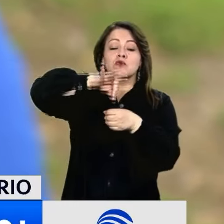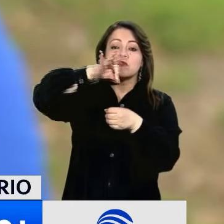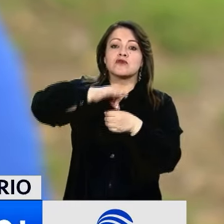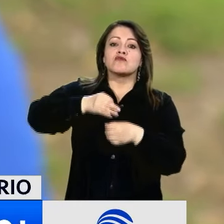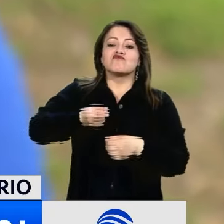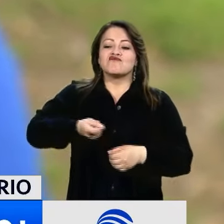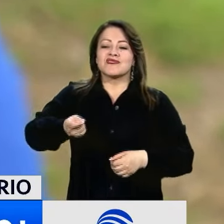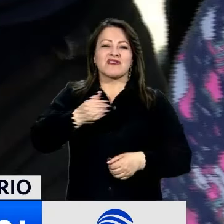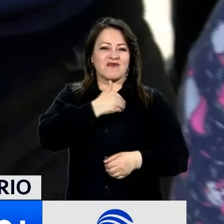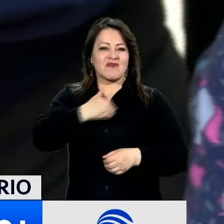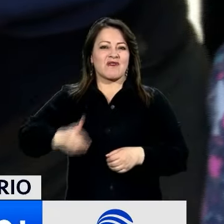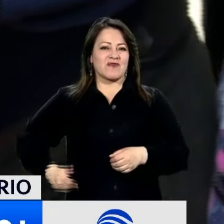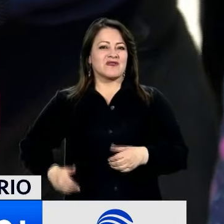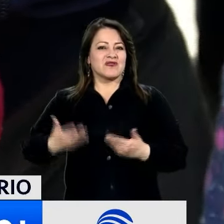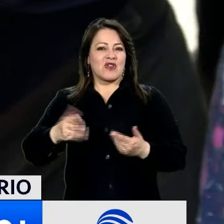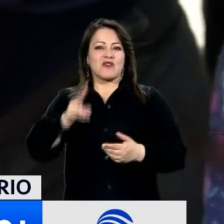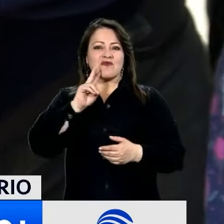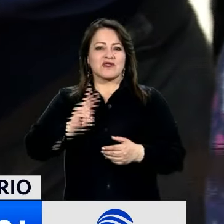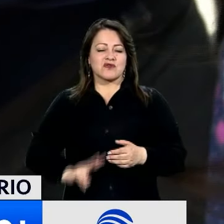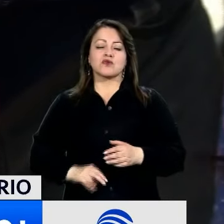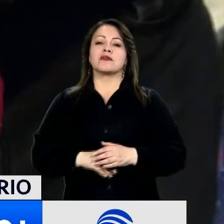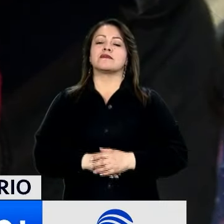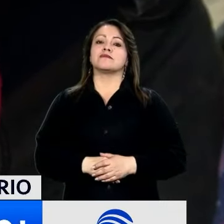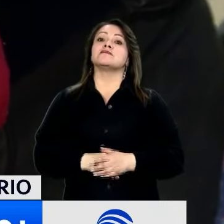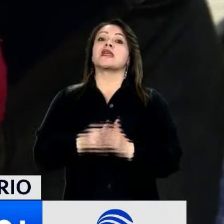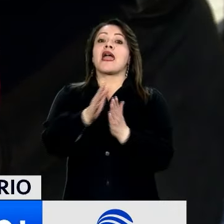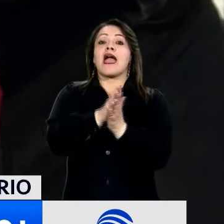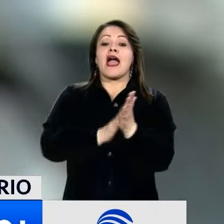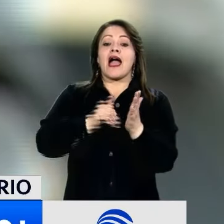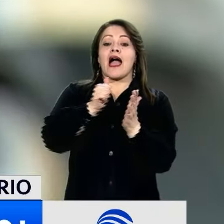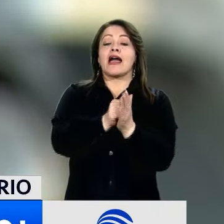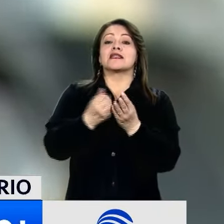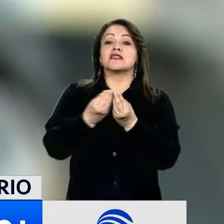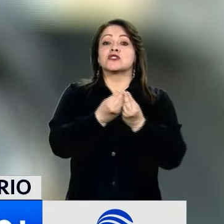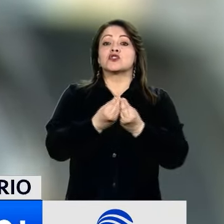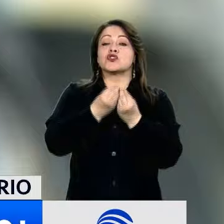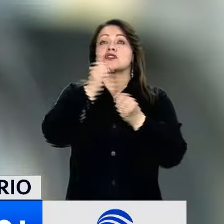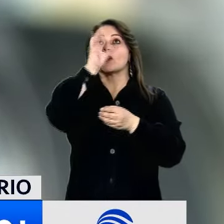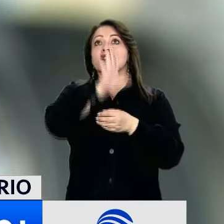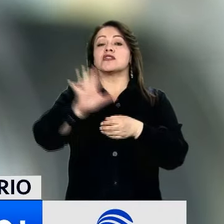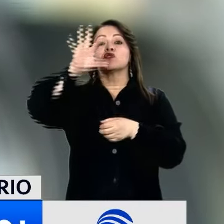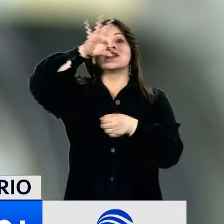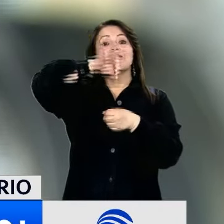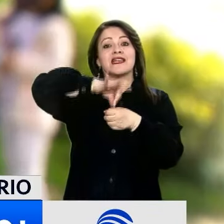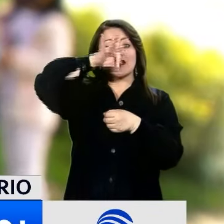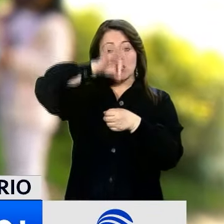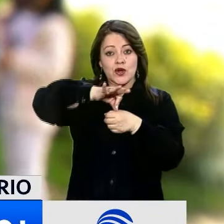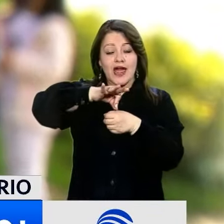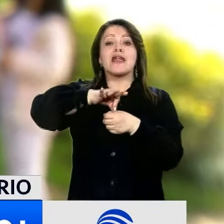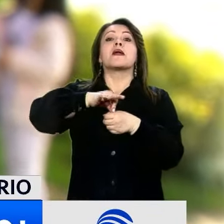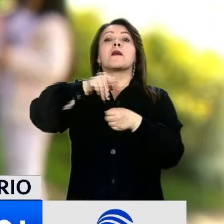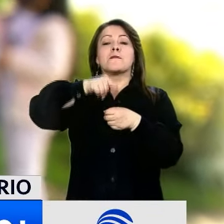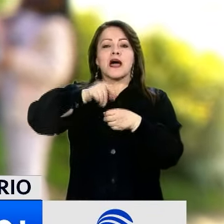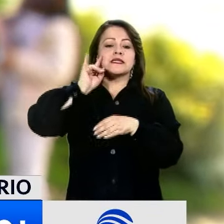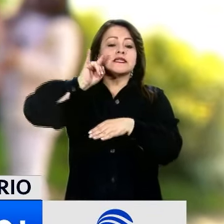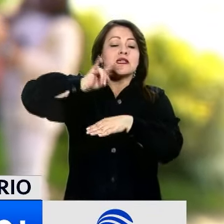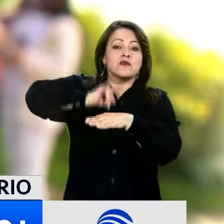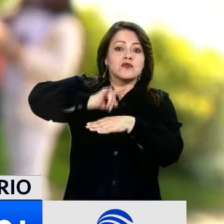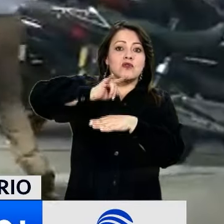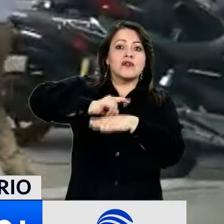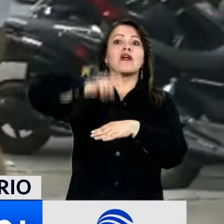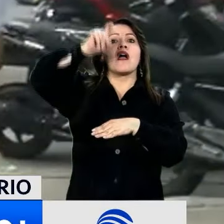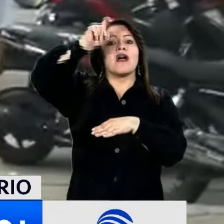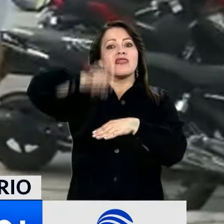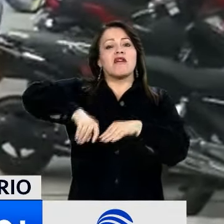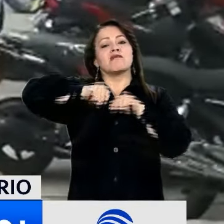presidenciales de Venezuela. Aseguró que las actas del Consejo Nacional Electoral y su posterior auditoría deben